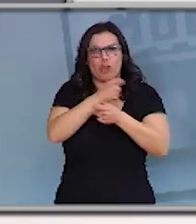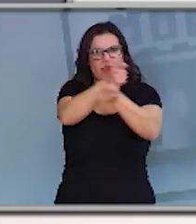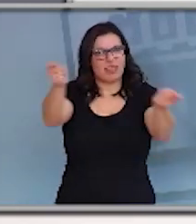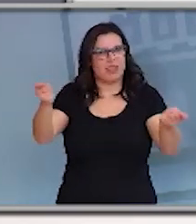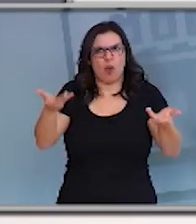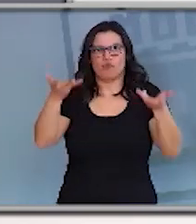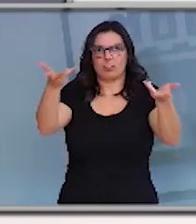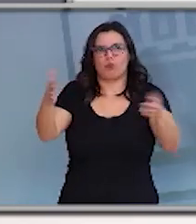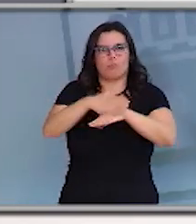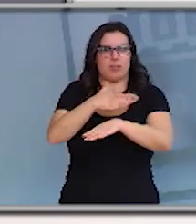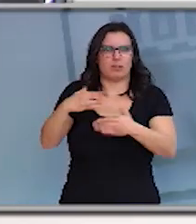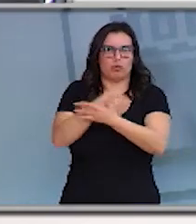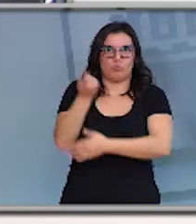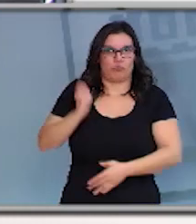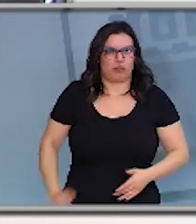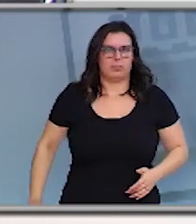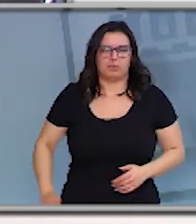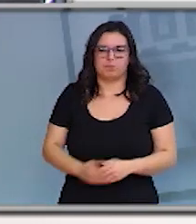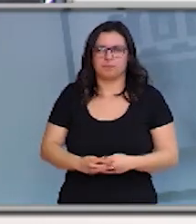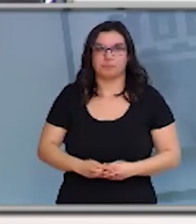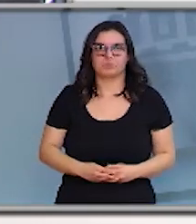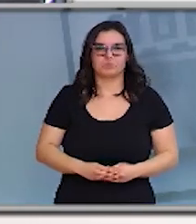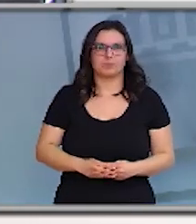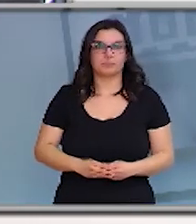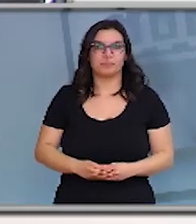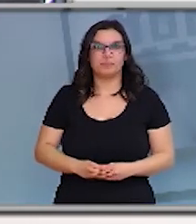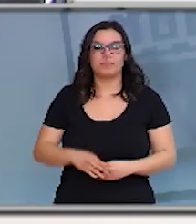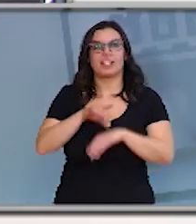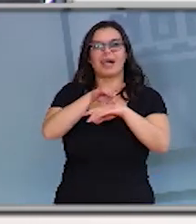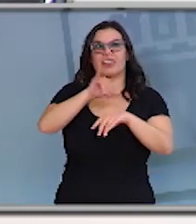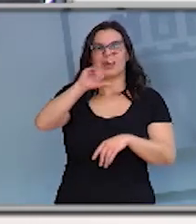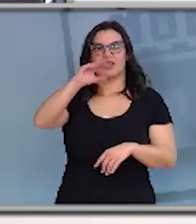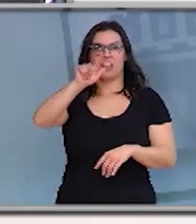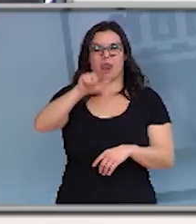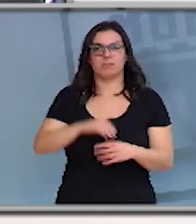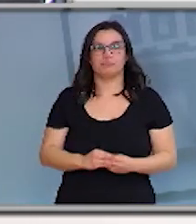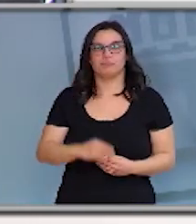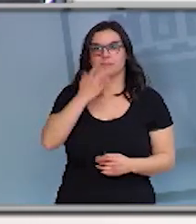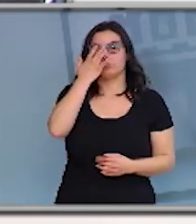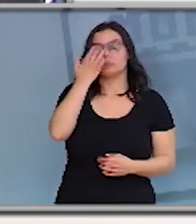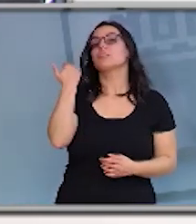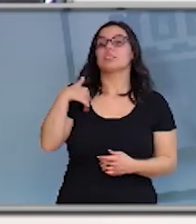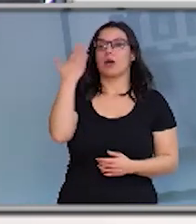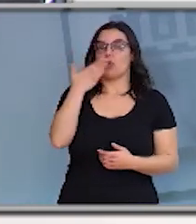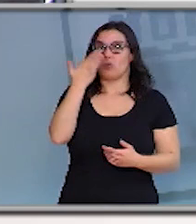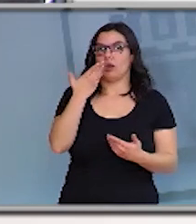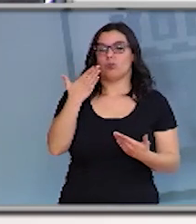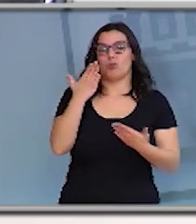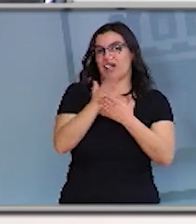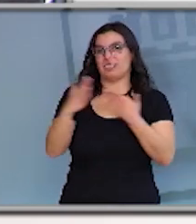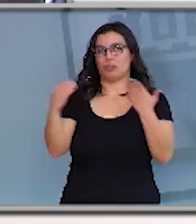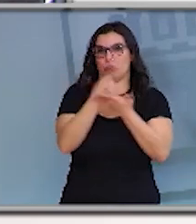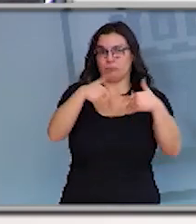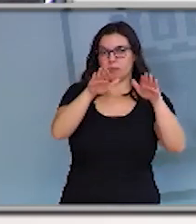disponible para los profesionales Silvia Gallo Agencia ICAL una vez suspendida la actividad escolar prevén